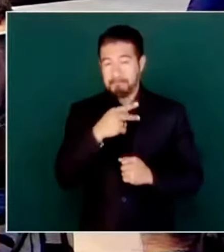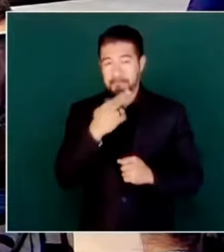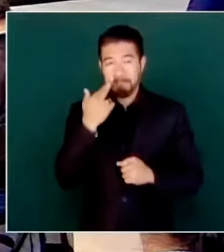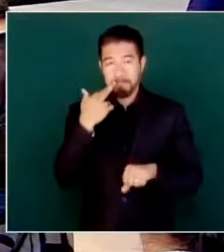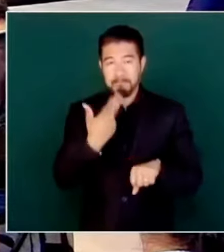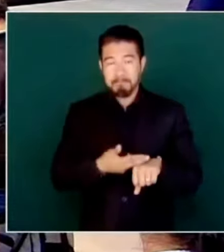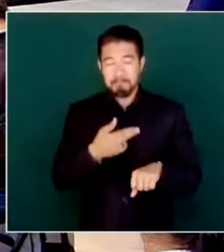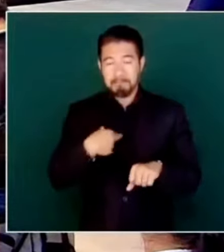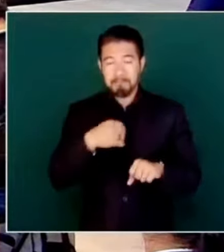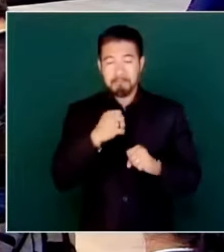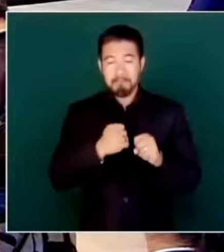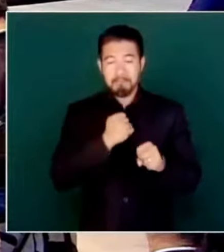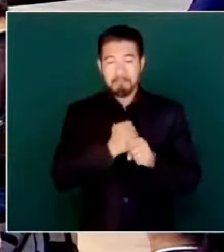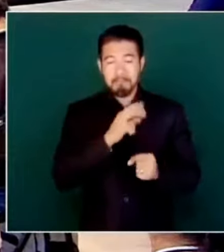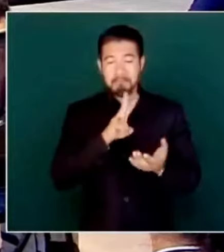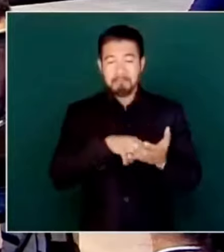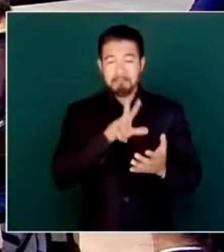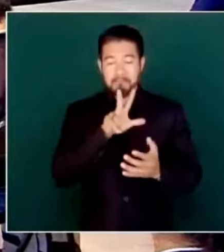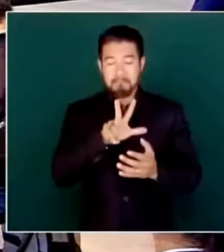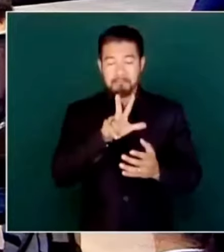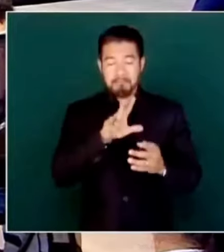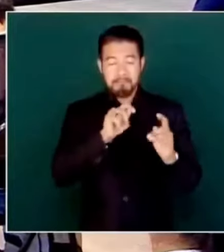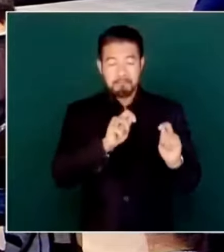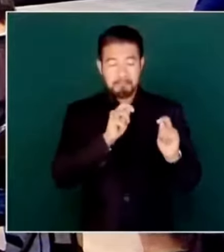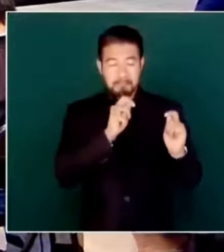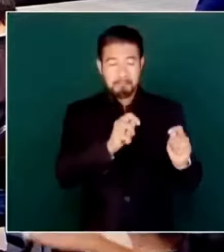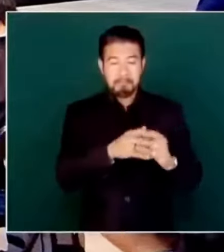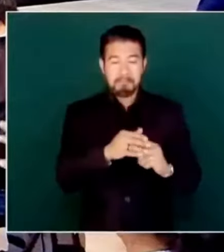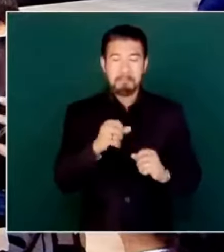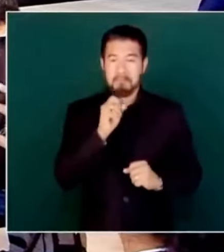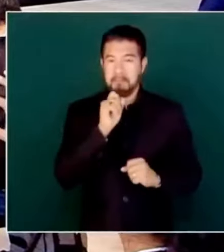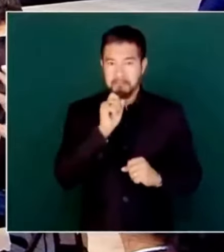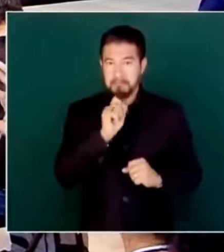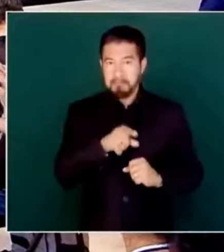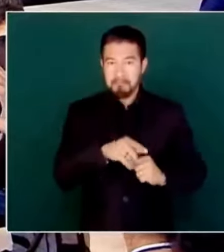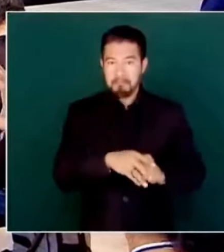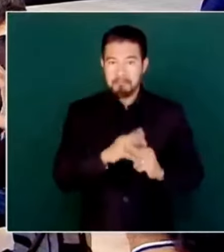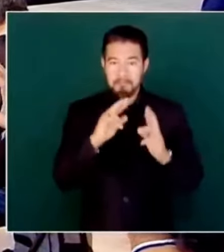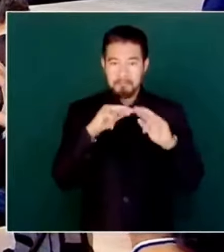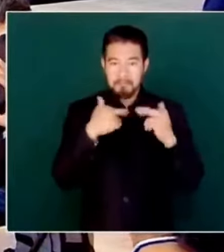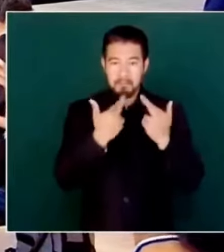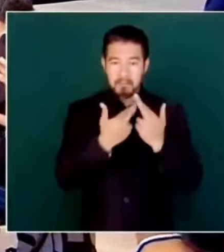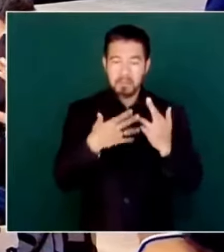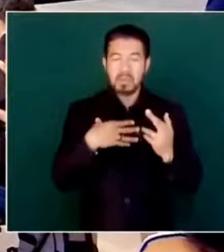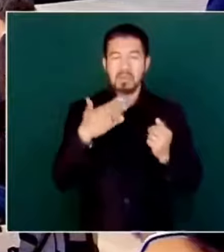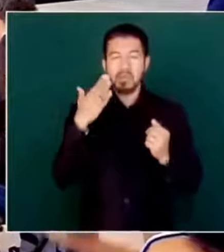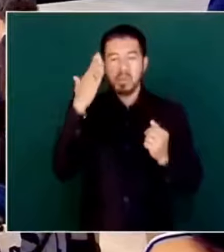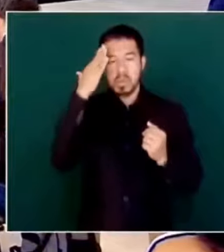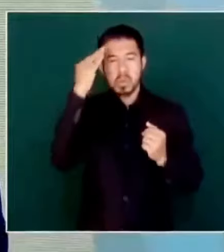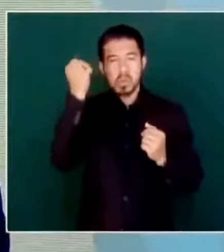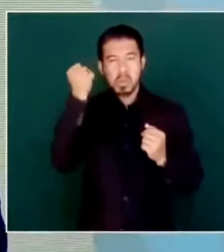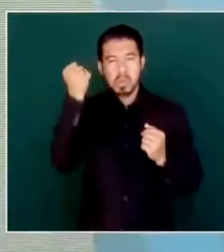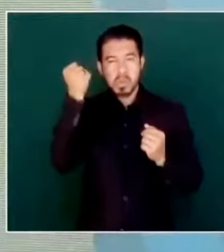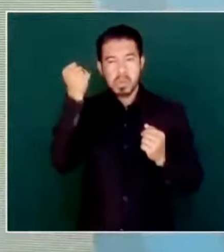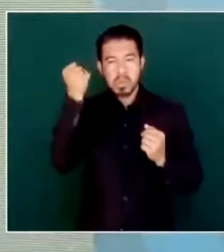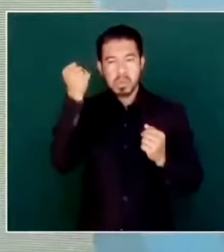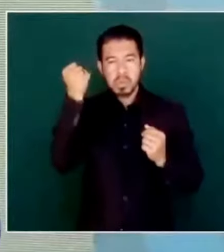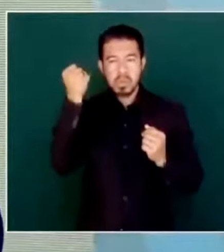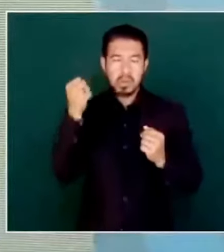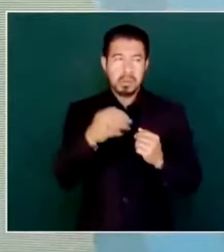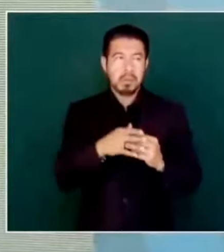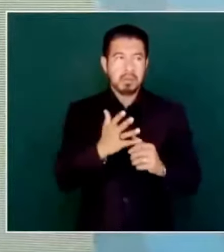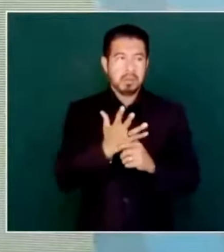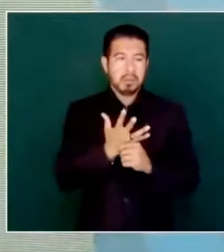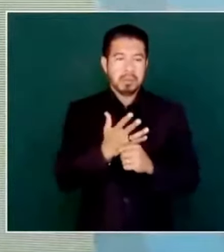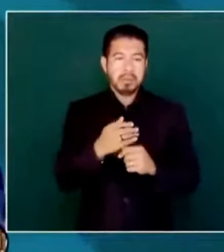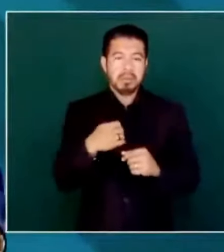18, y recibía… Y en una reunión de estos machuchones se comprometieron